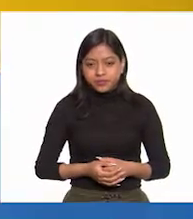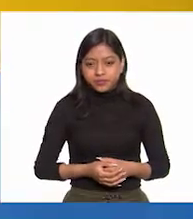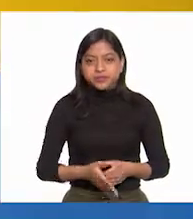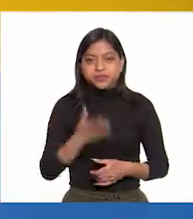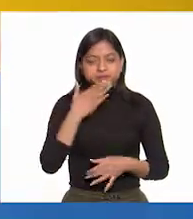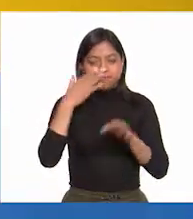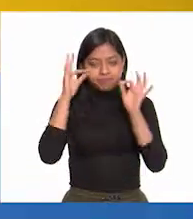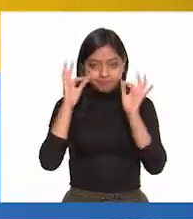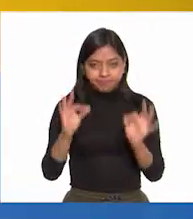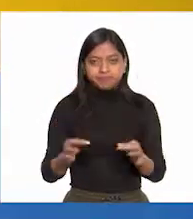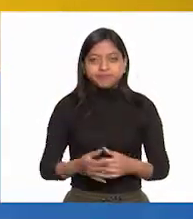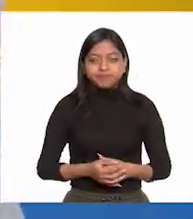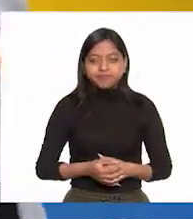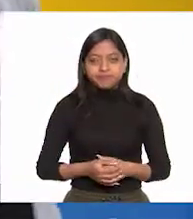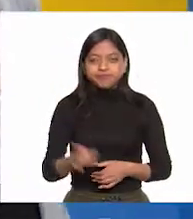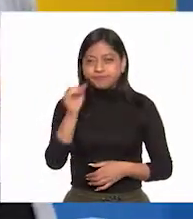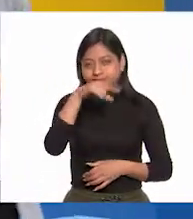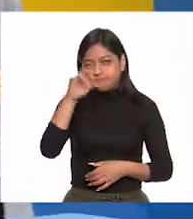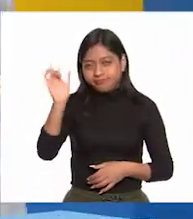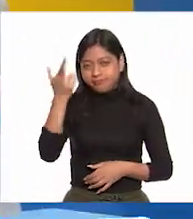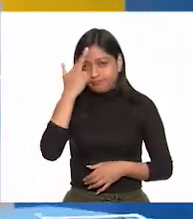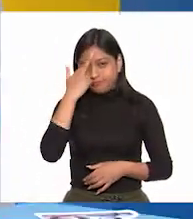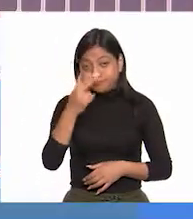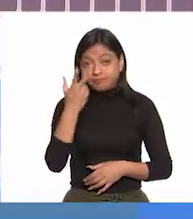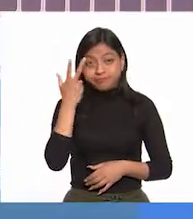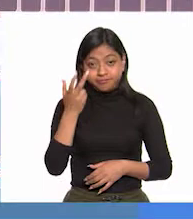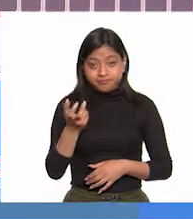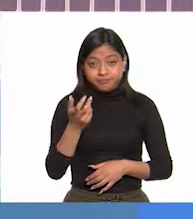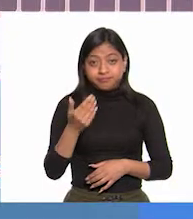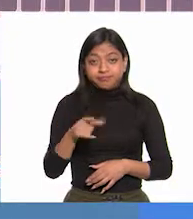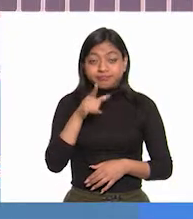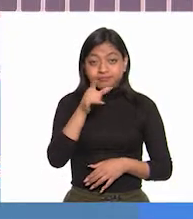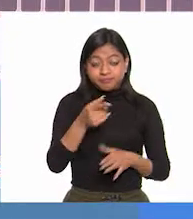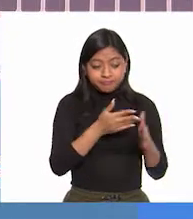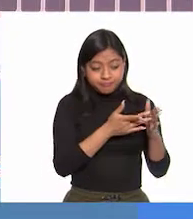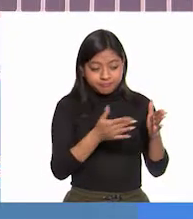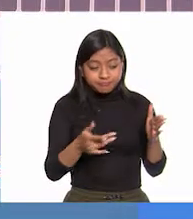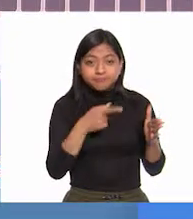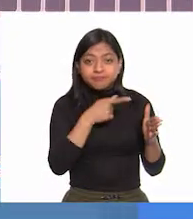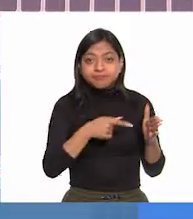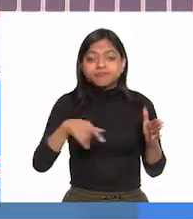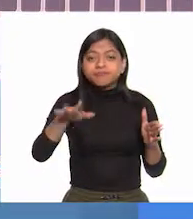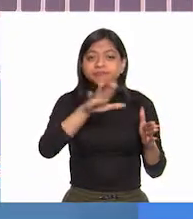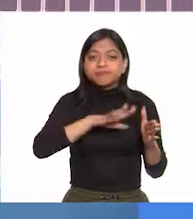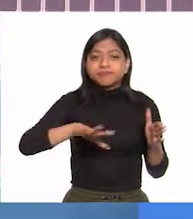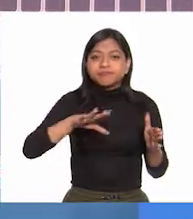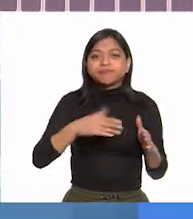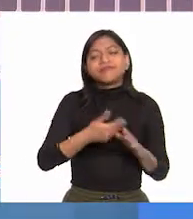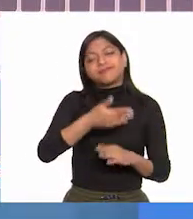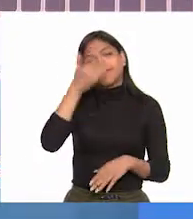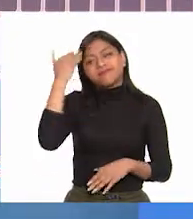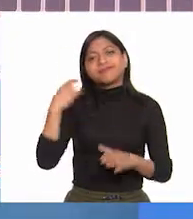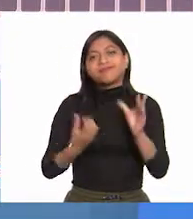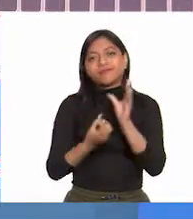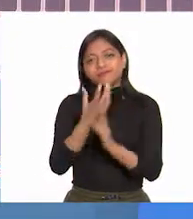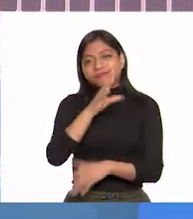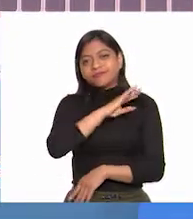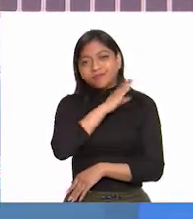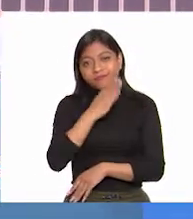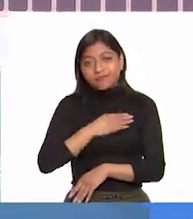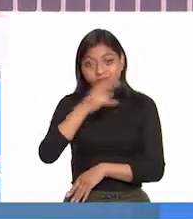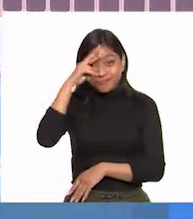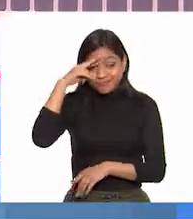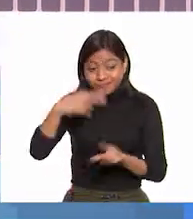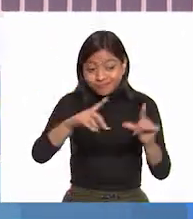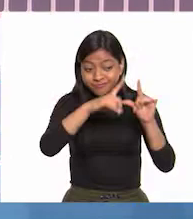Aquí. Recordemos que en ese momento el territorio tenía el nombre de Nueva España. México aún no